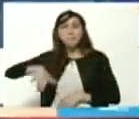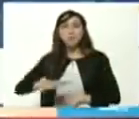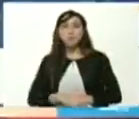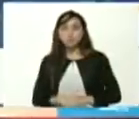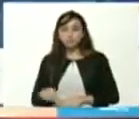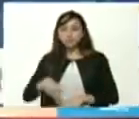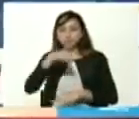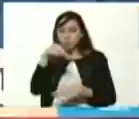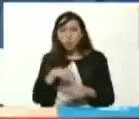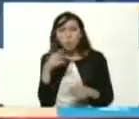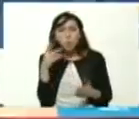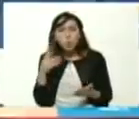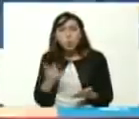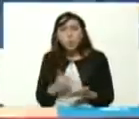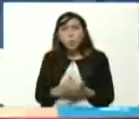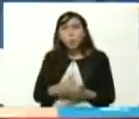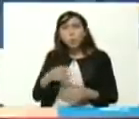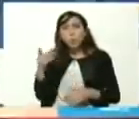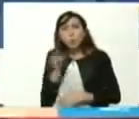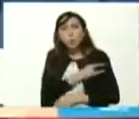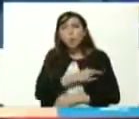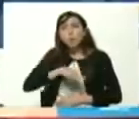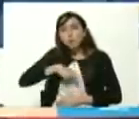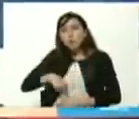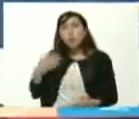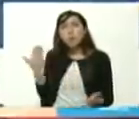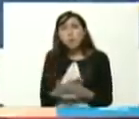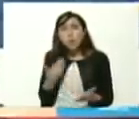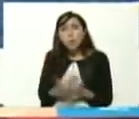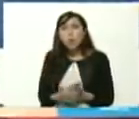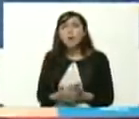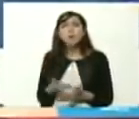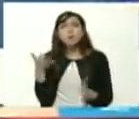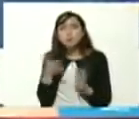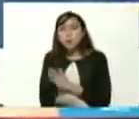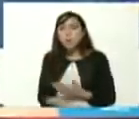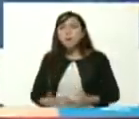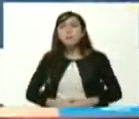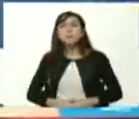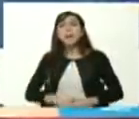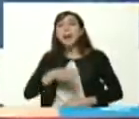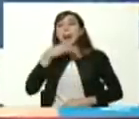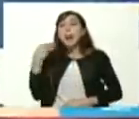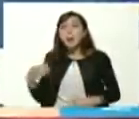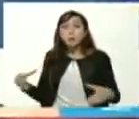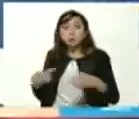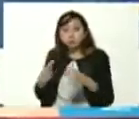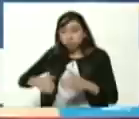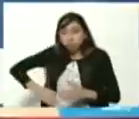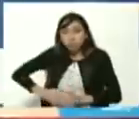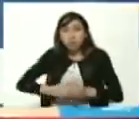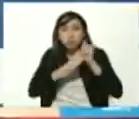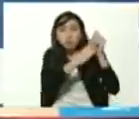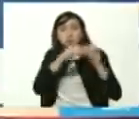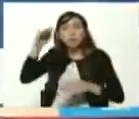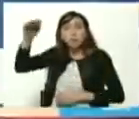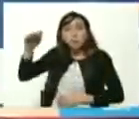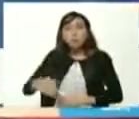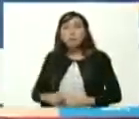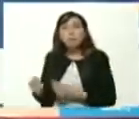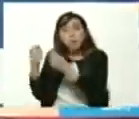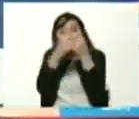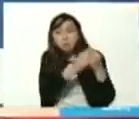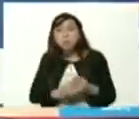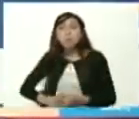nacional de ingreso 2021 nos hemos propuesto poner en las manos de la juventud venezolana el futuro económico